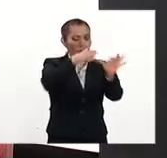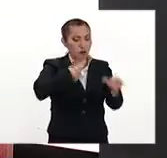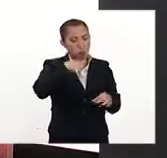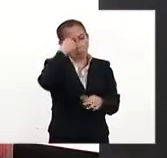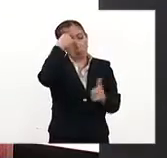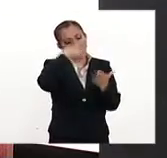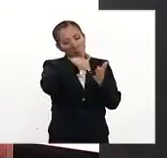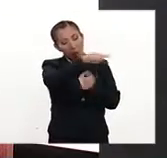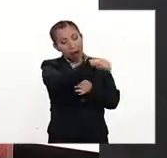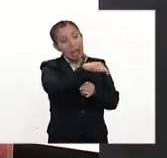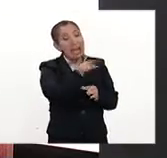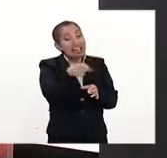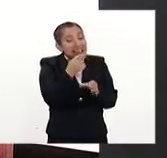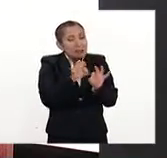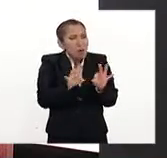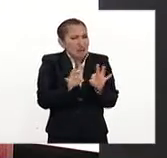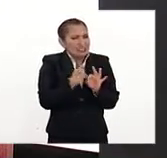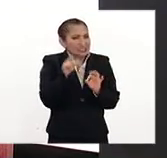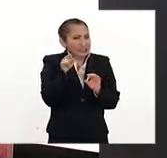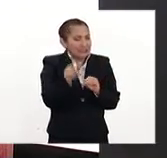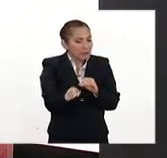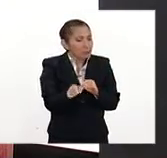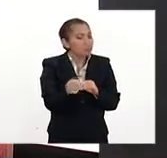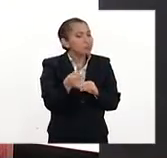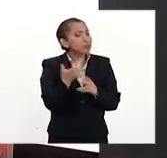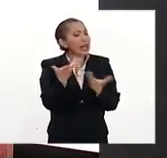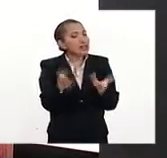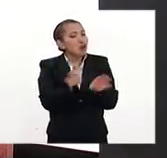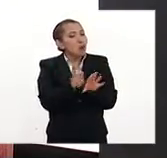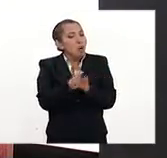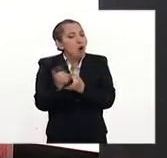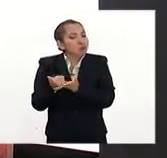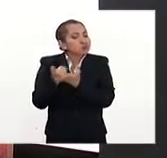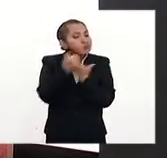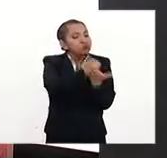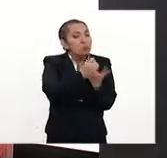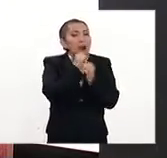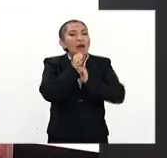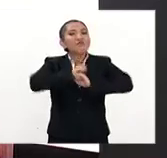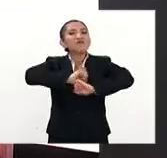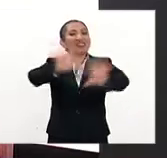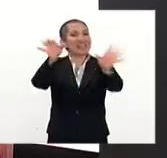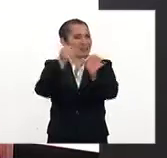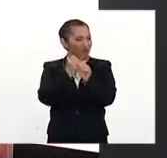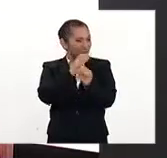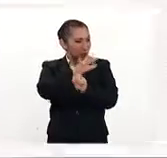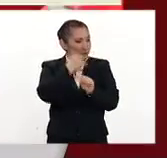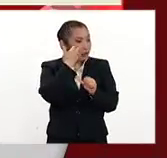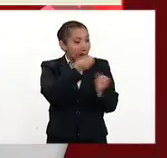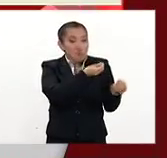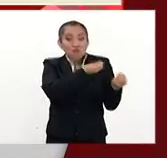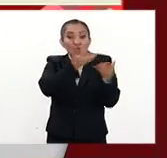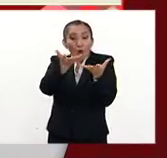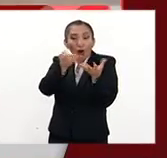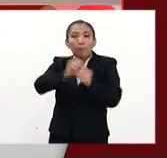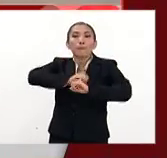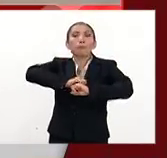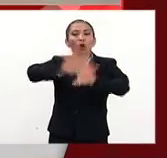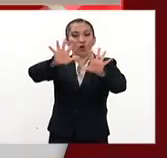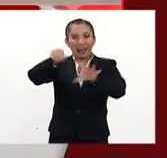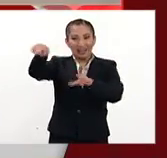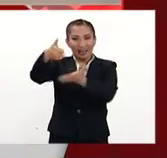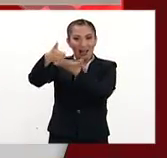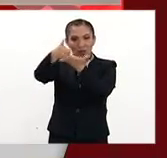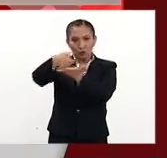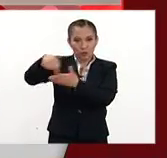pensamos que es una parte esencial, son como un altavoz para toda la información que nosotros quisiéramos difundir. Y bueno,